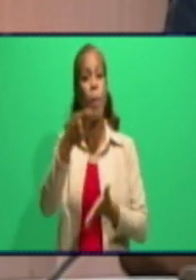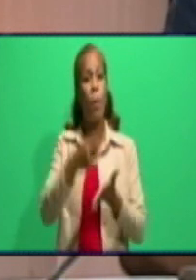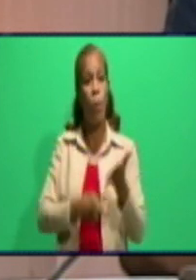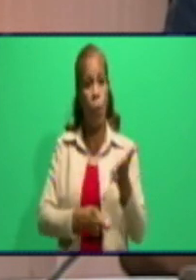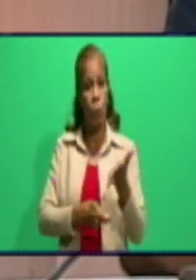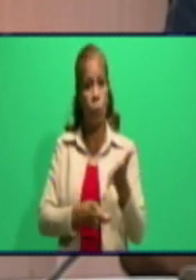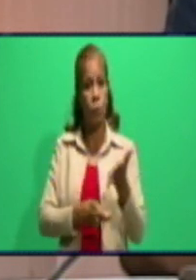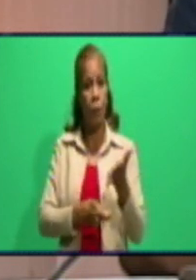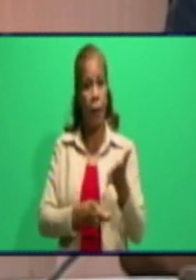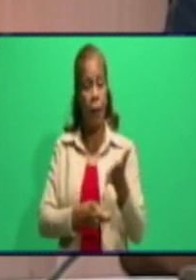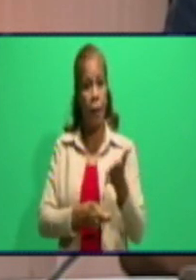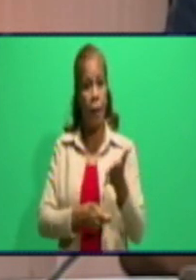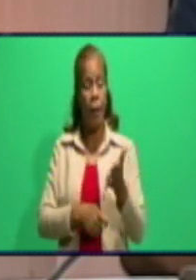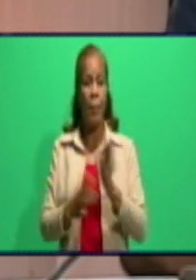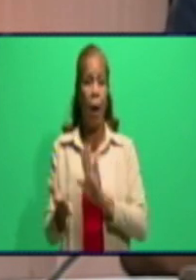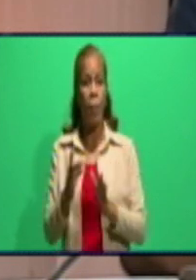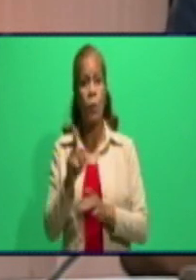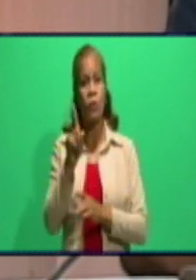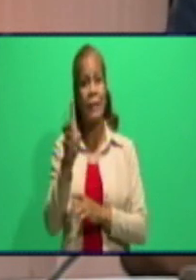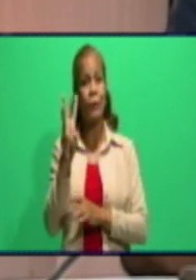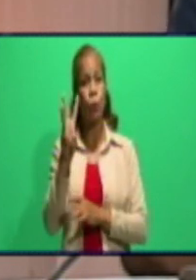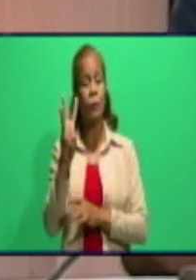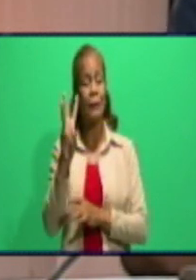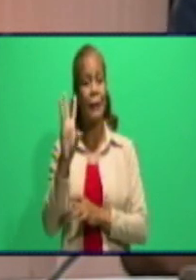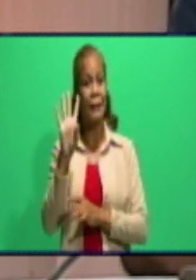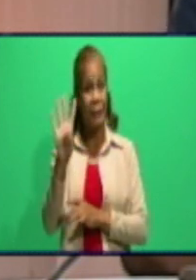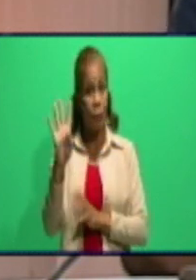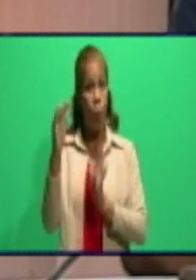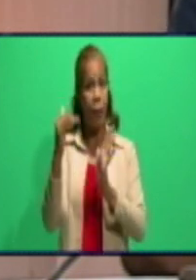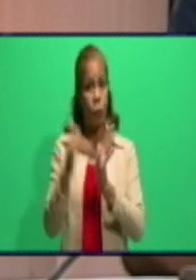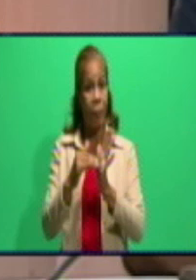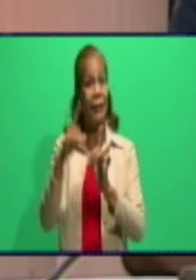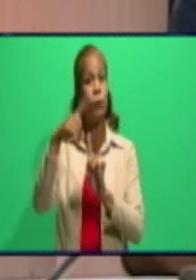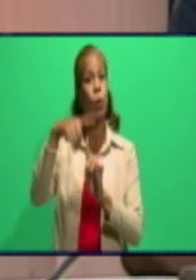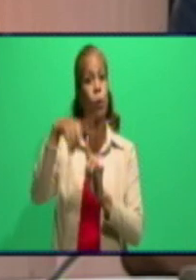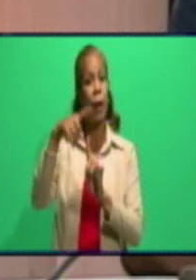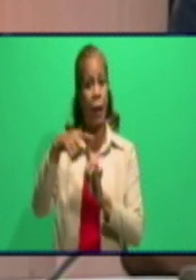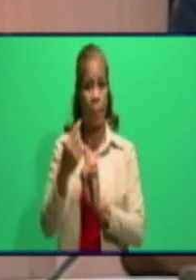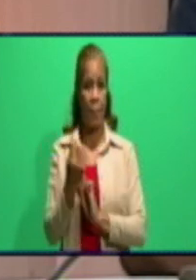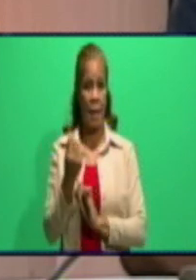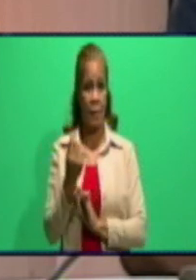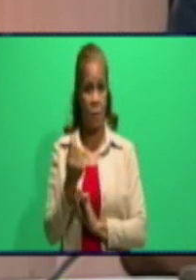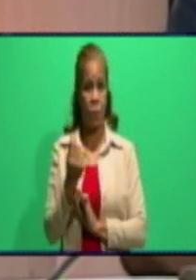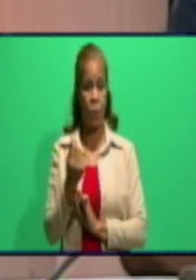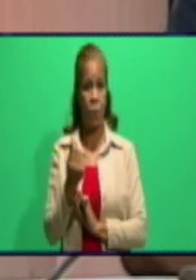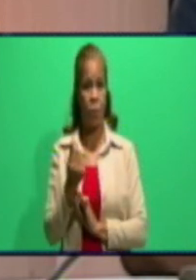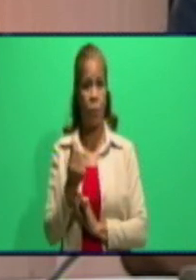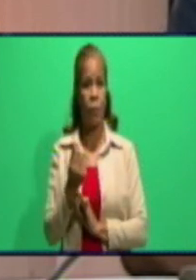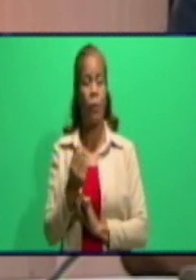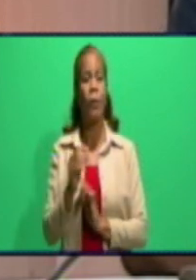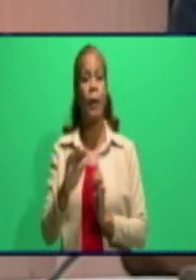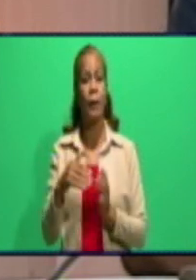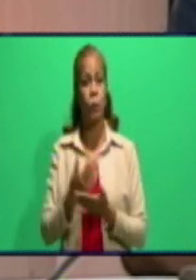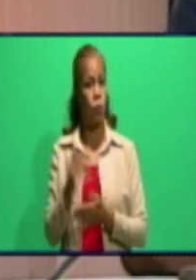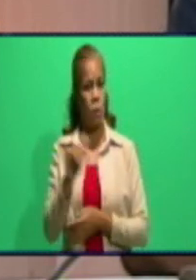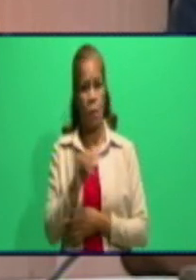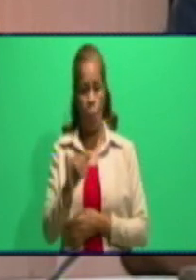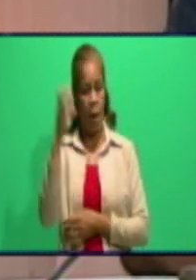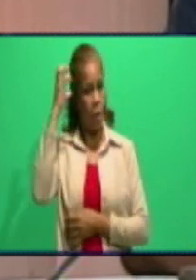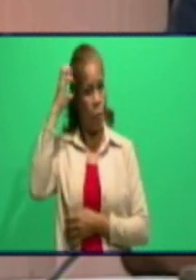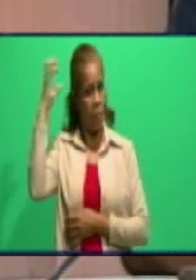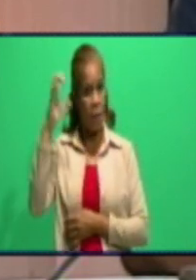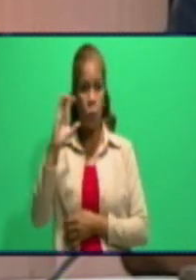cuantía de 134 mil pesos. Bueno, ya se conoce por toda la población que las cuantías de las multas, tanto en el sector estatal como en el no estatal,